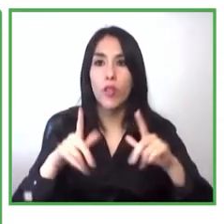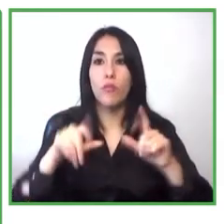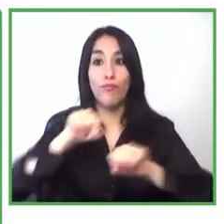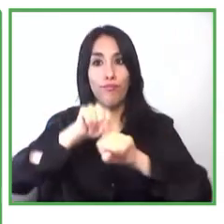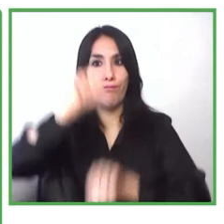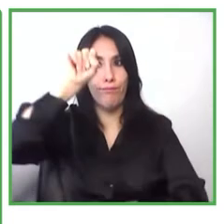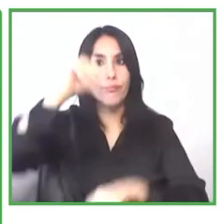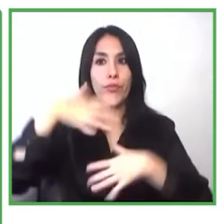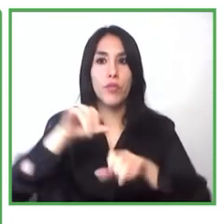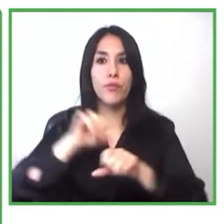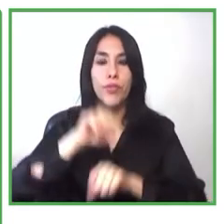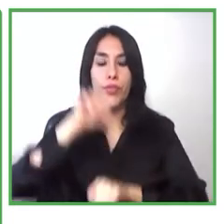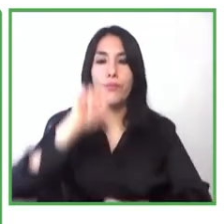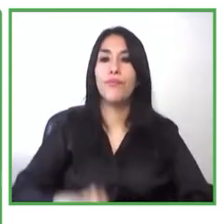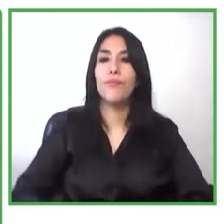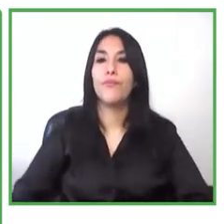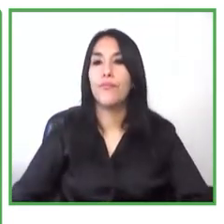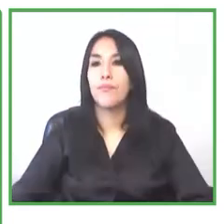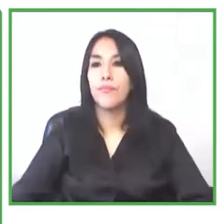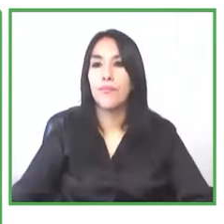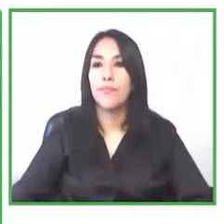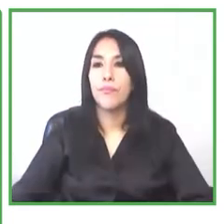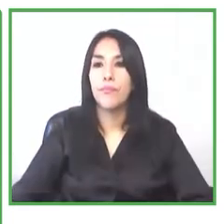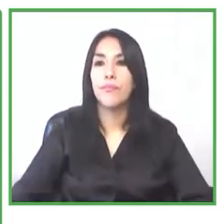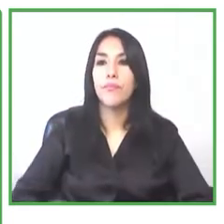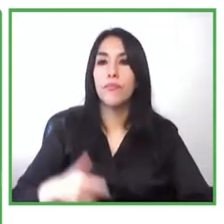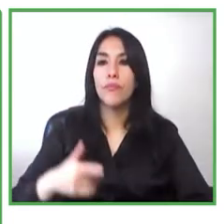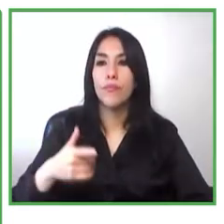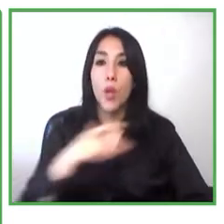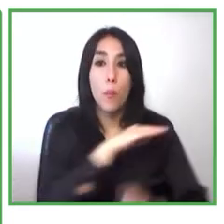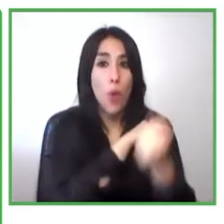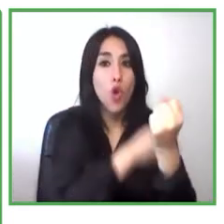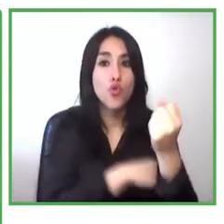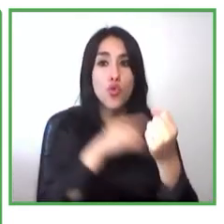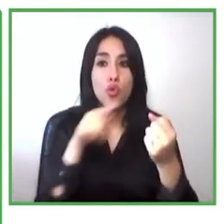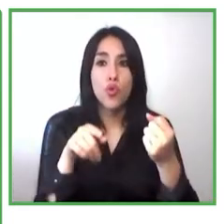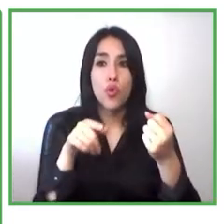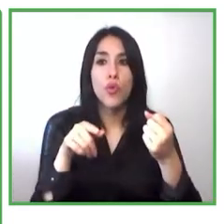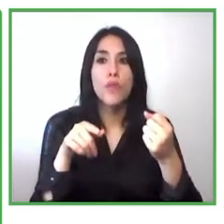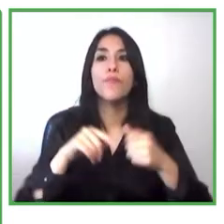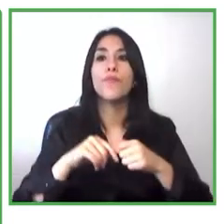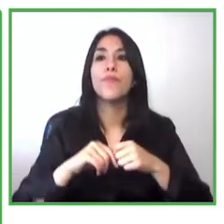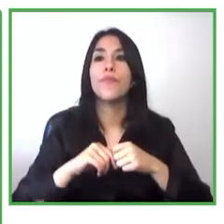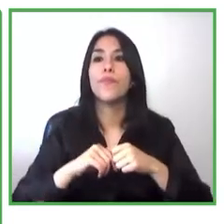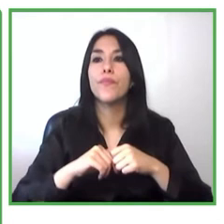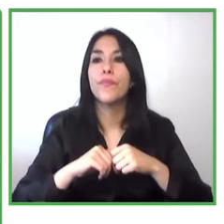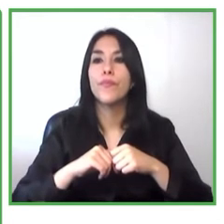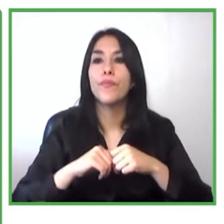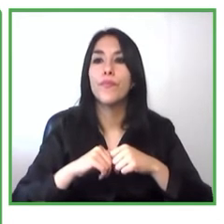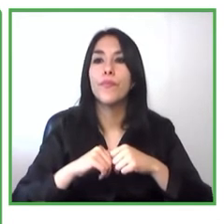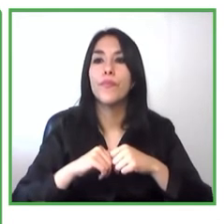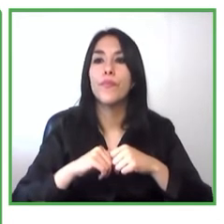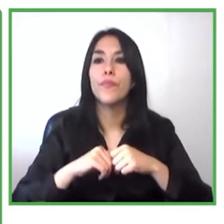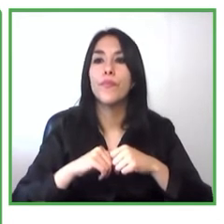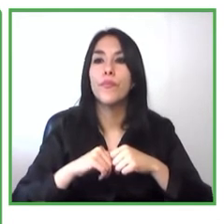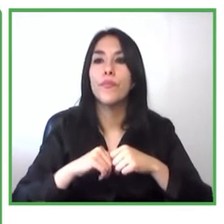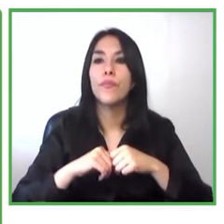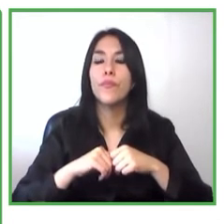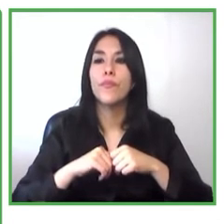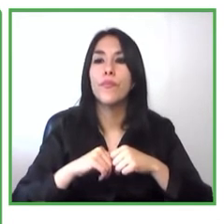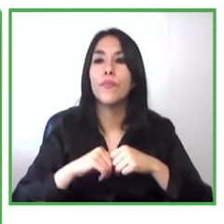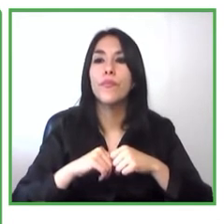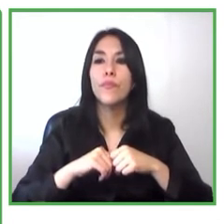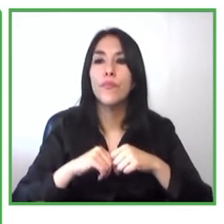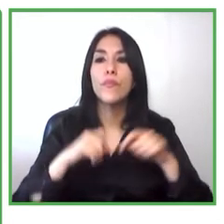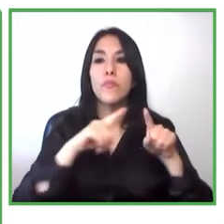tenemos 654 de estos participantes que han tenido un éxito en presentar